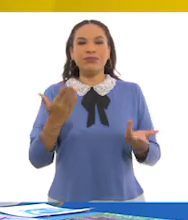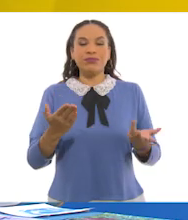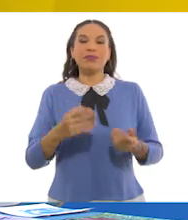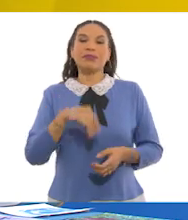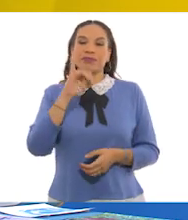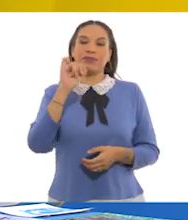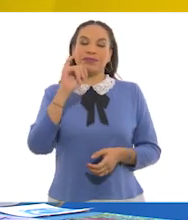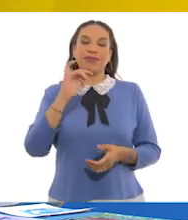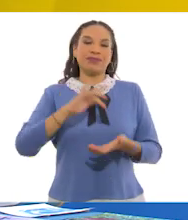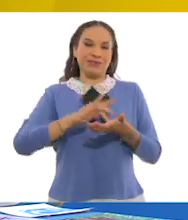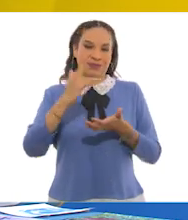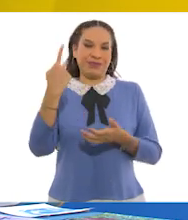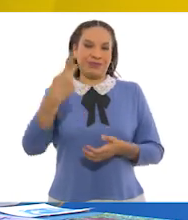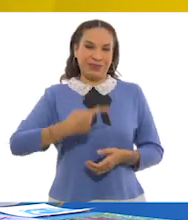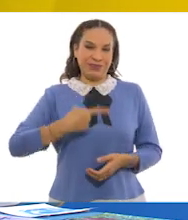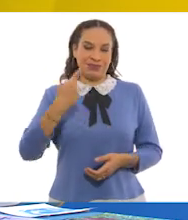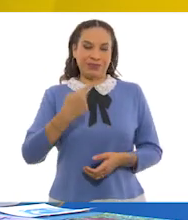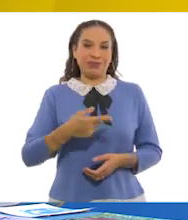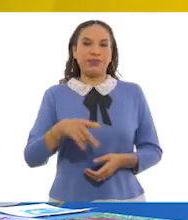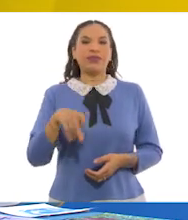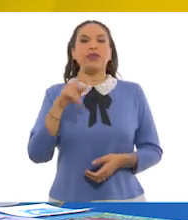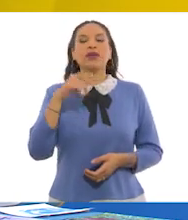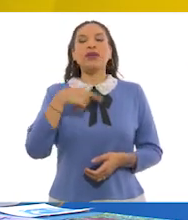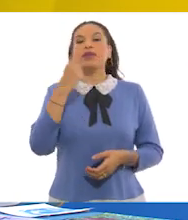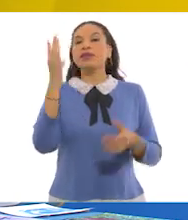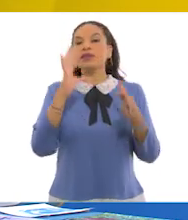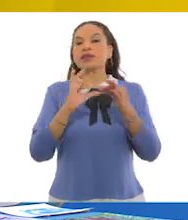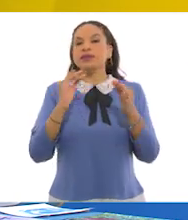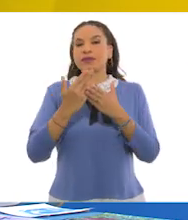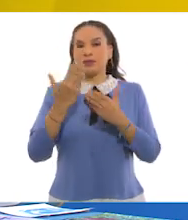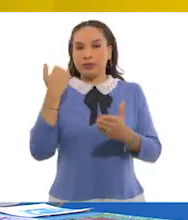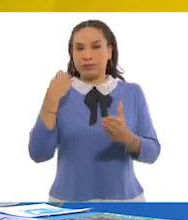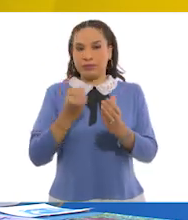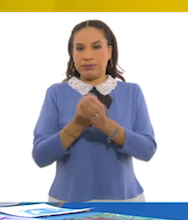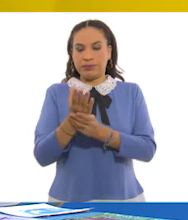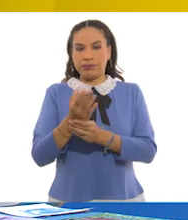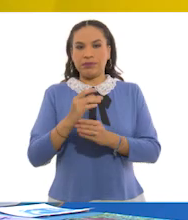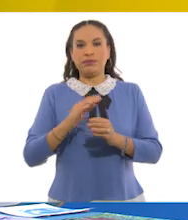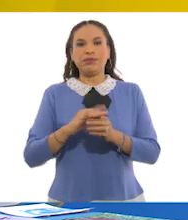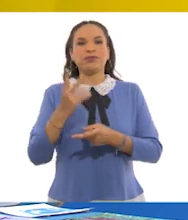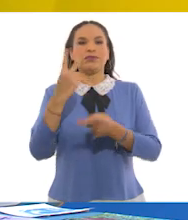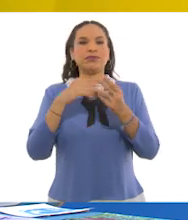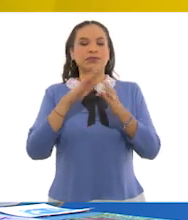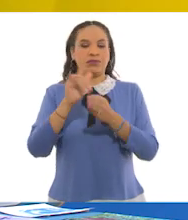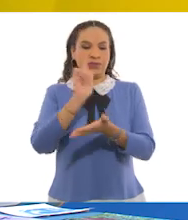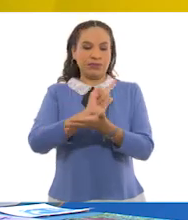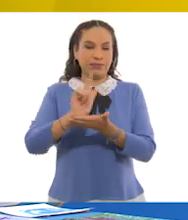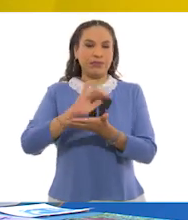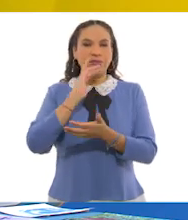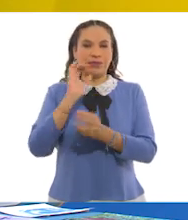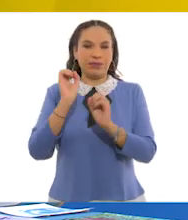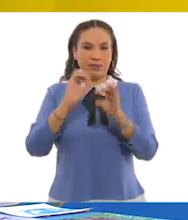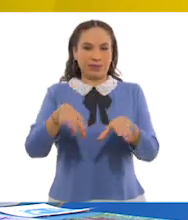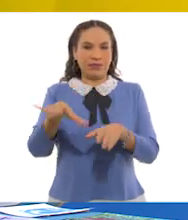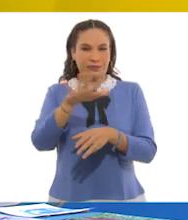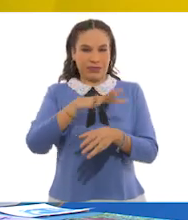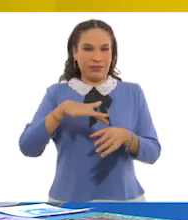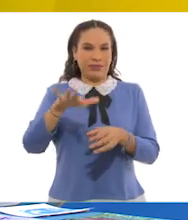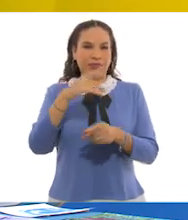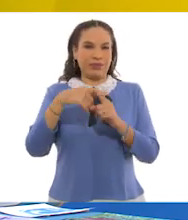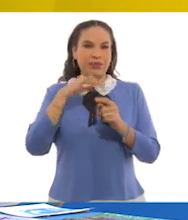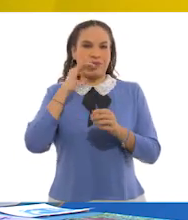Pues sí, gracias por preguntar. Nada más rápido, les cuento. Antes de salir, pasó el servicio de limpiar, recoger la basura en mi colonia.